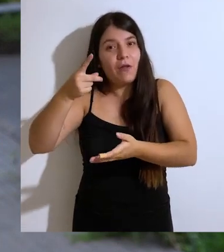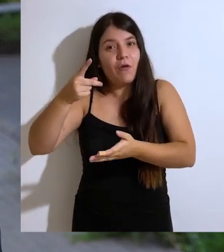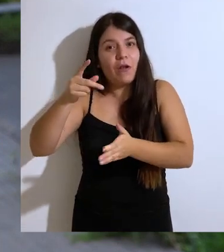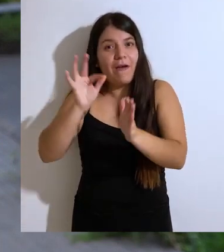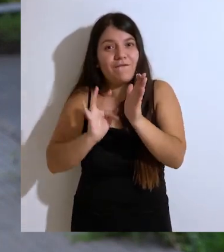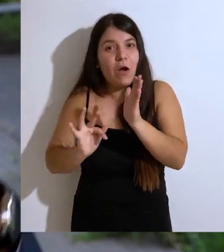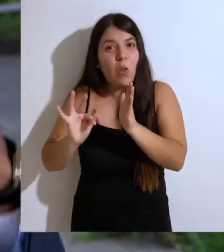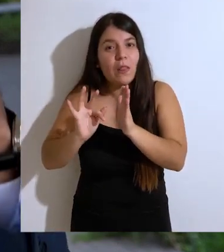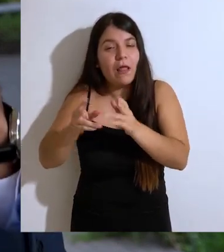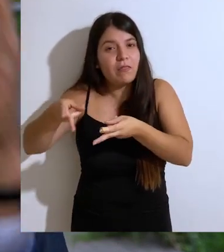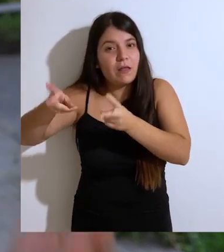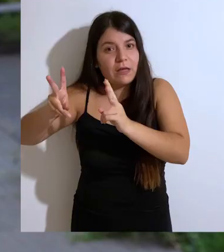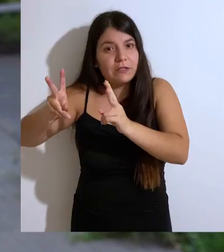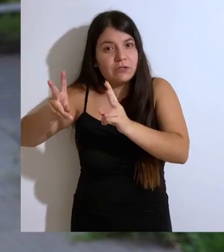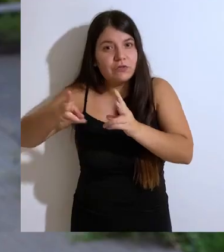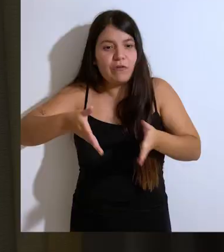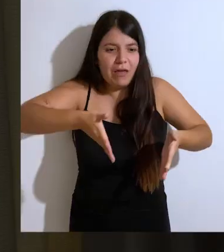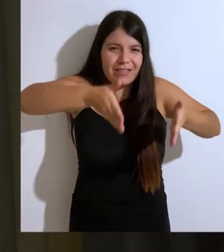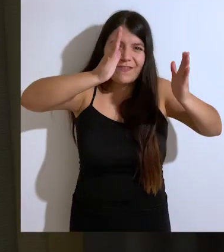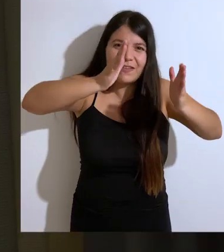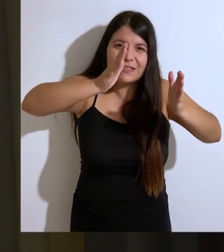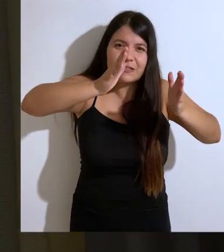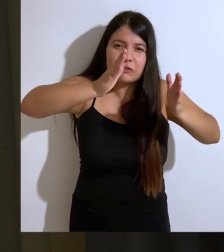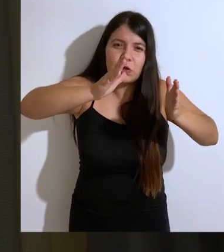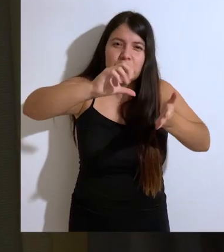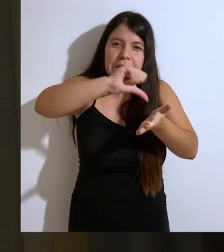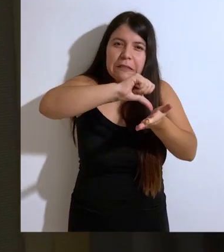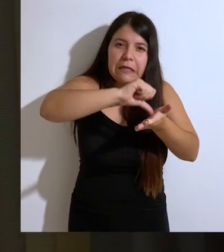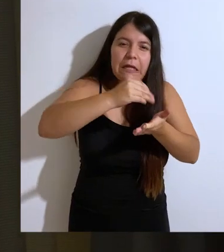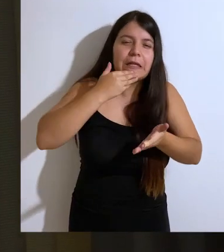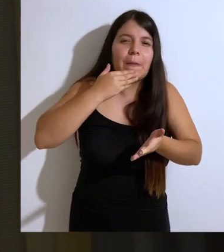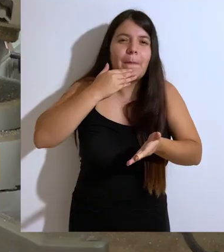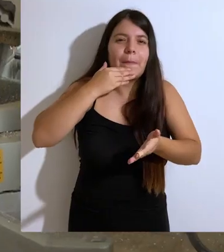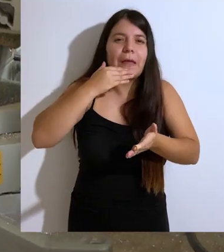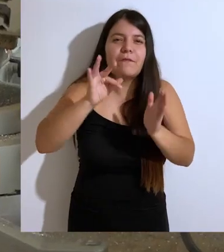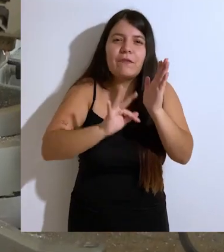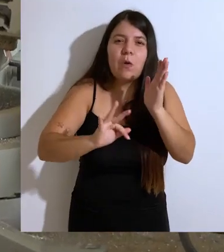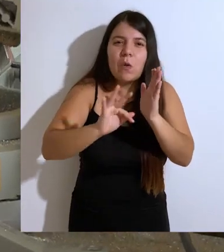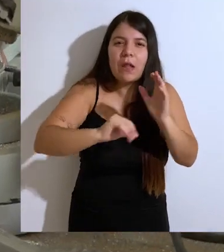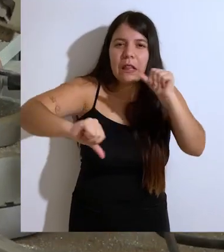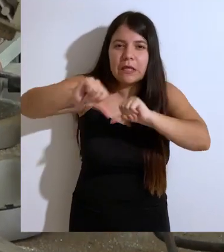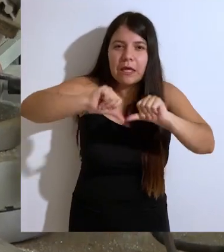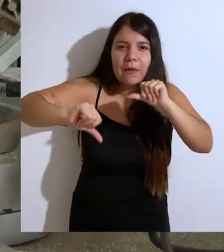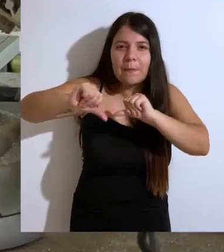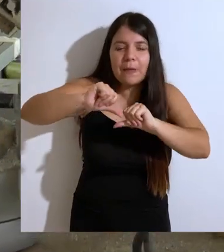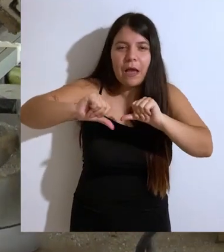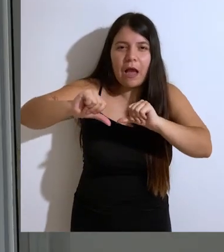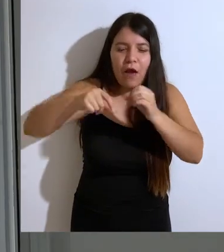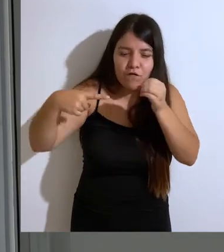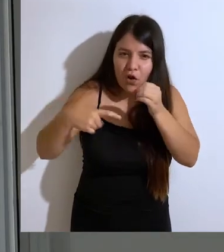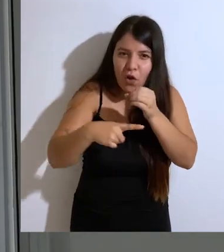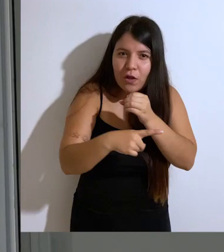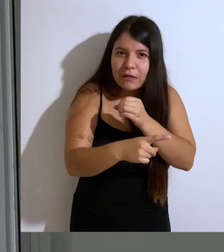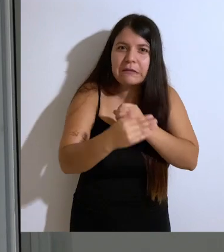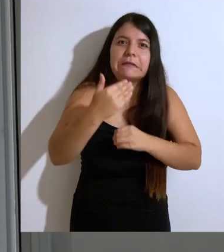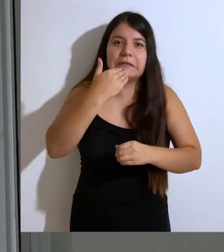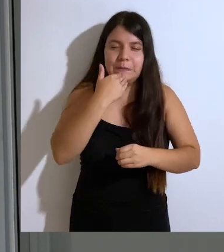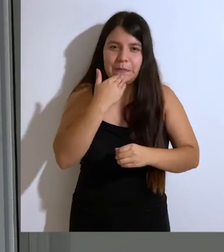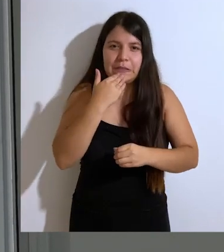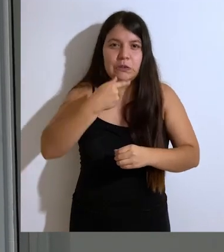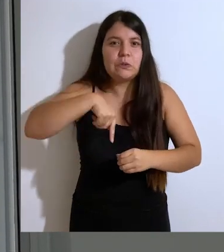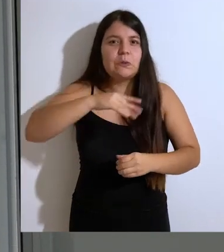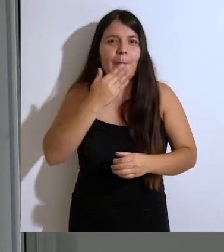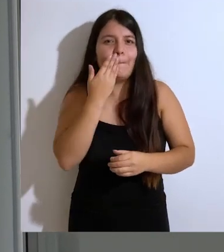Facultad de Derecho, en el edificio de la Casa Central, en la Facultad de Química y Biología, entre otros. También estamos desarrollando